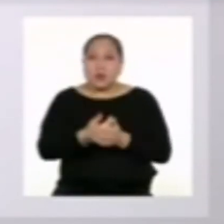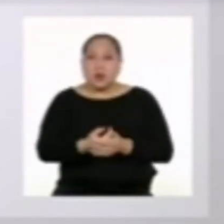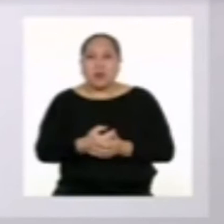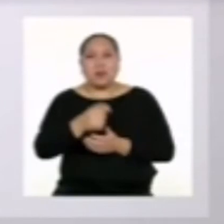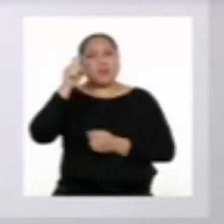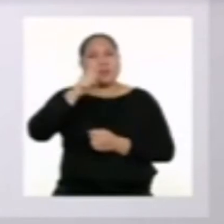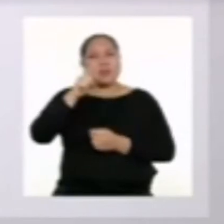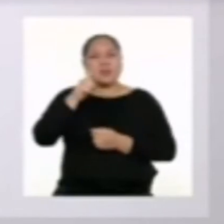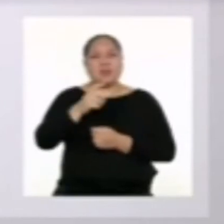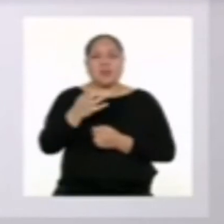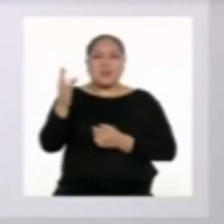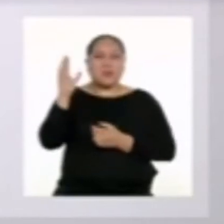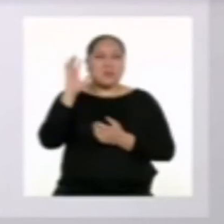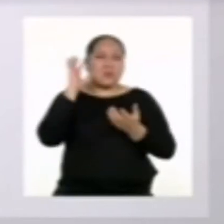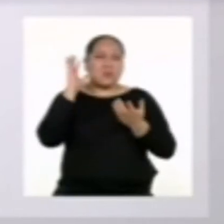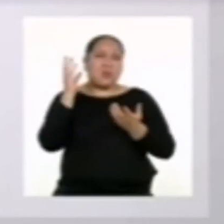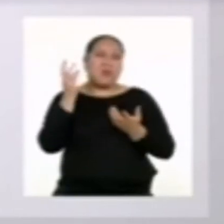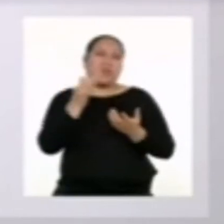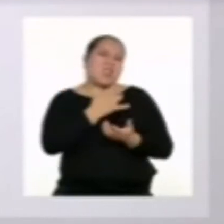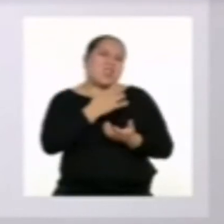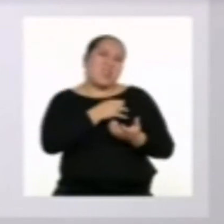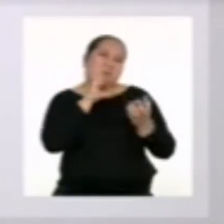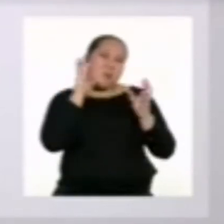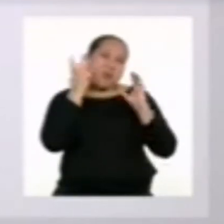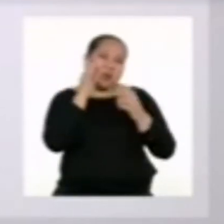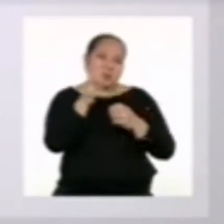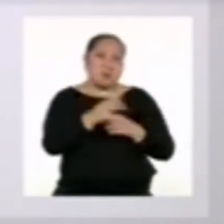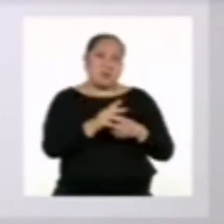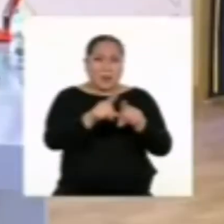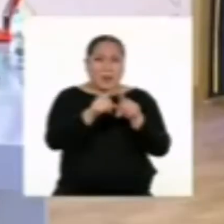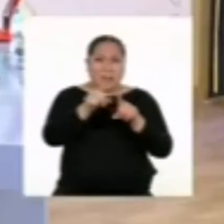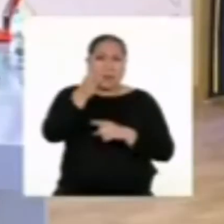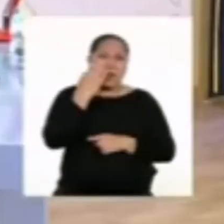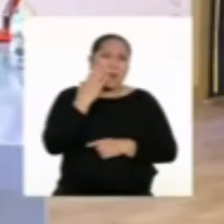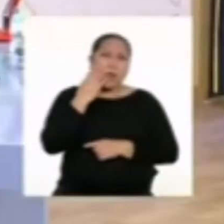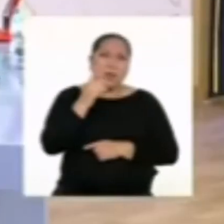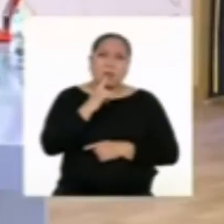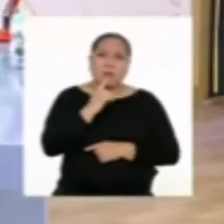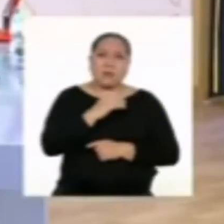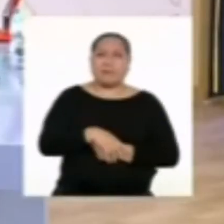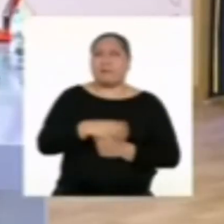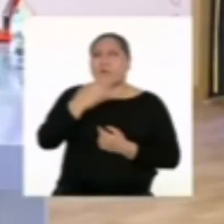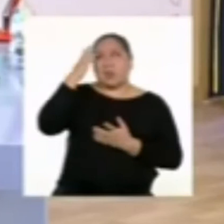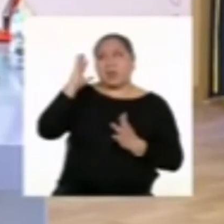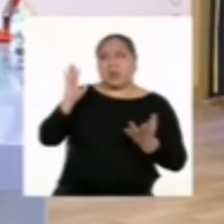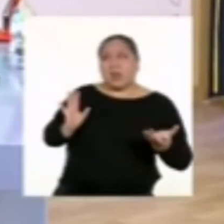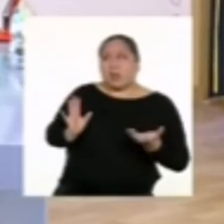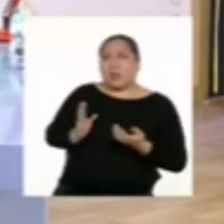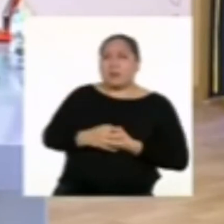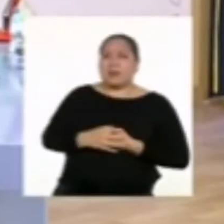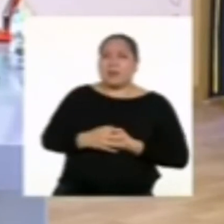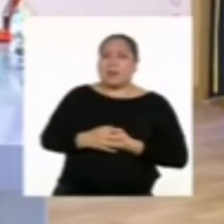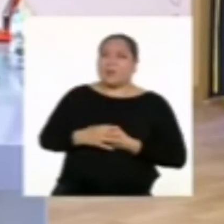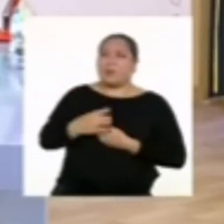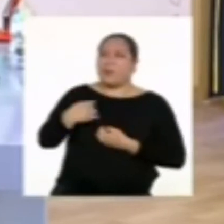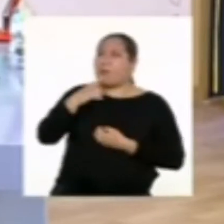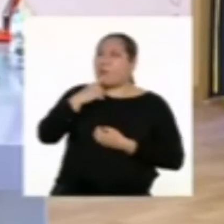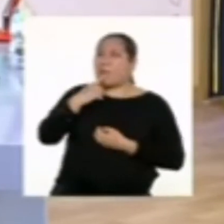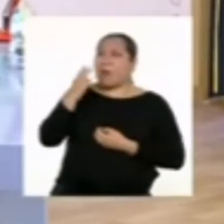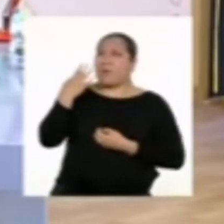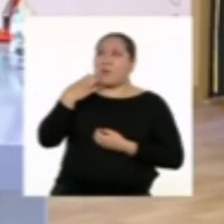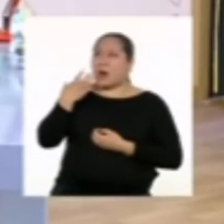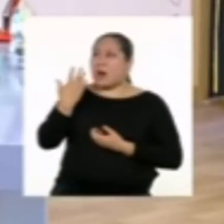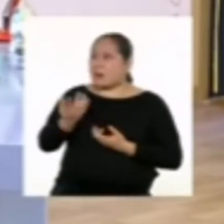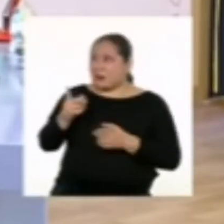deben sentirse de la misma manera, incluido tu mamá y tu papá. No estoy tan segura de eso. ¿Nuestros